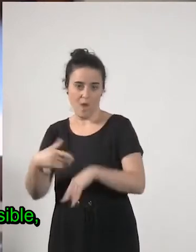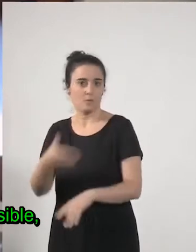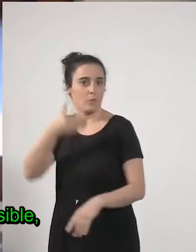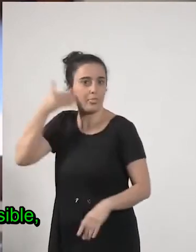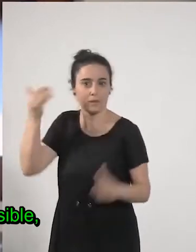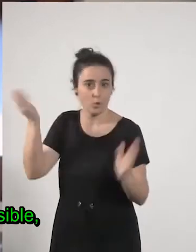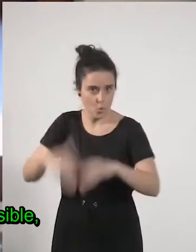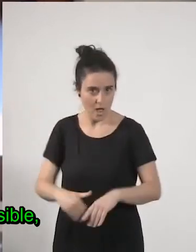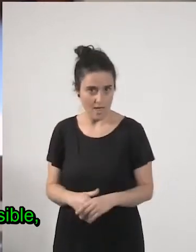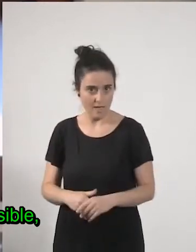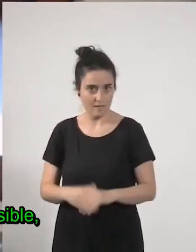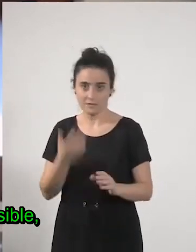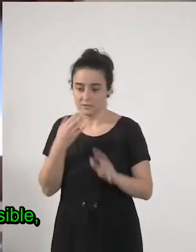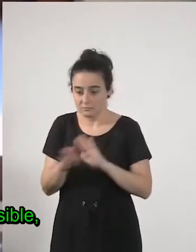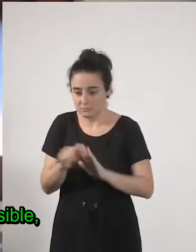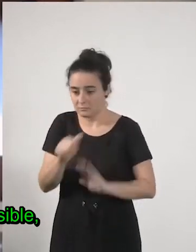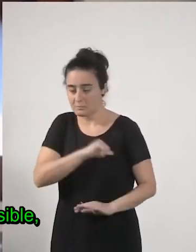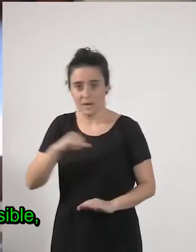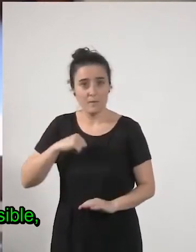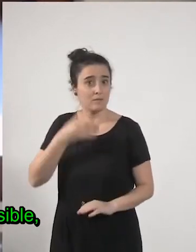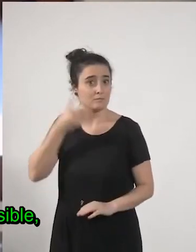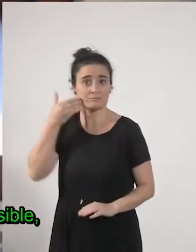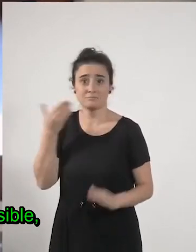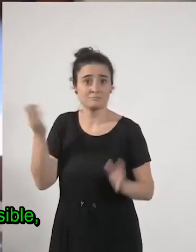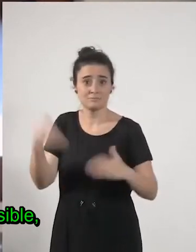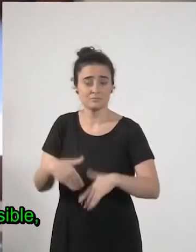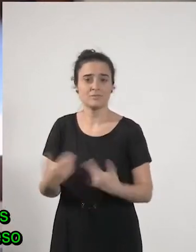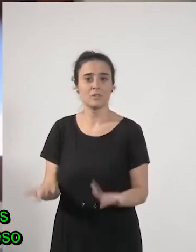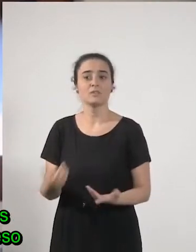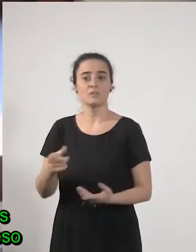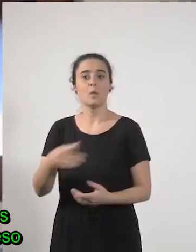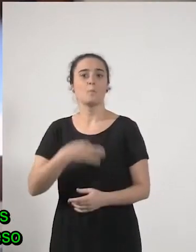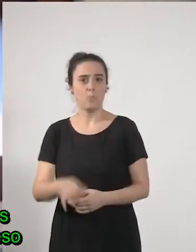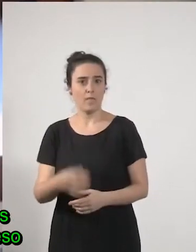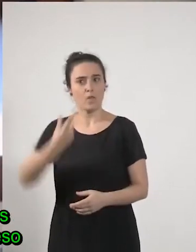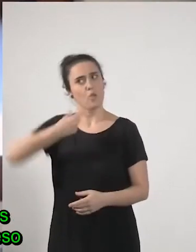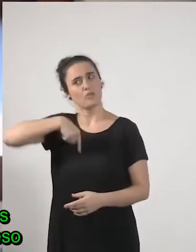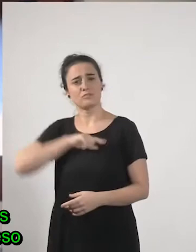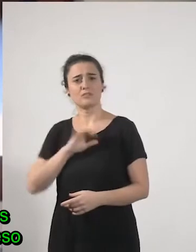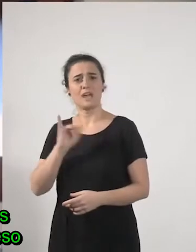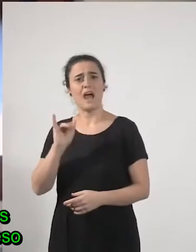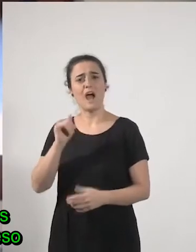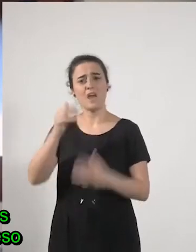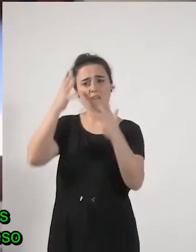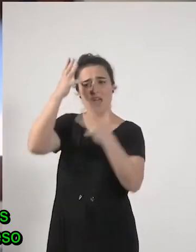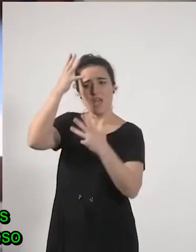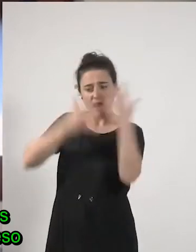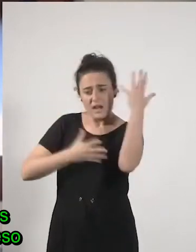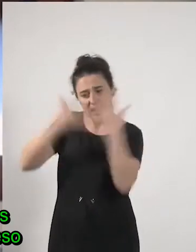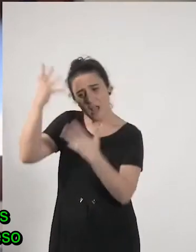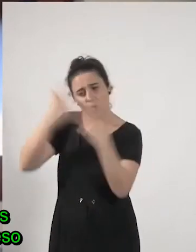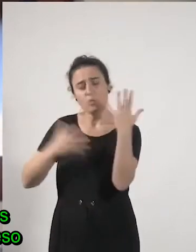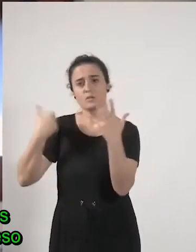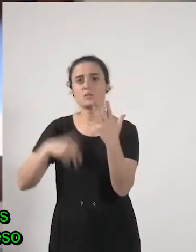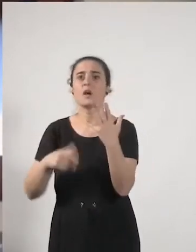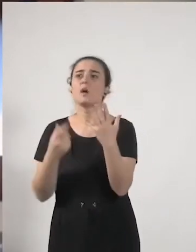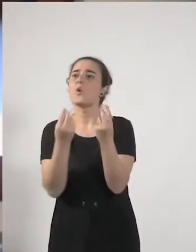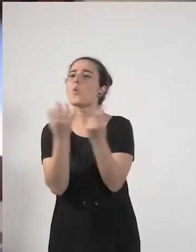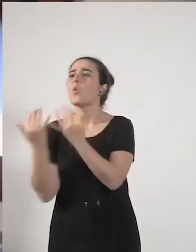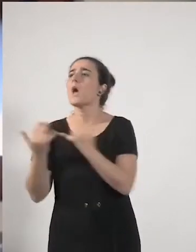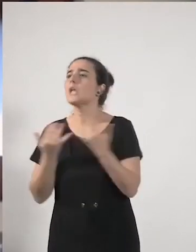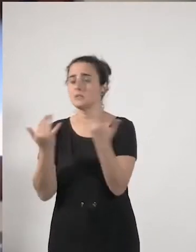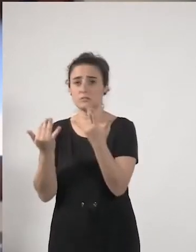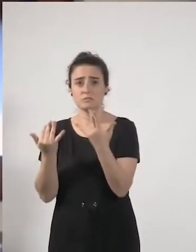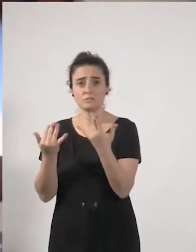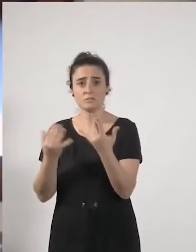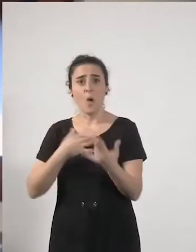eso es una cosa que es posible que tenemos los cálculos en el instituto de estudios fiscales tenemos calculado cuánto cuesta eso y es